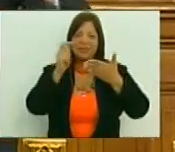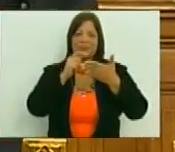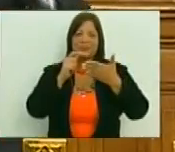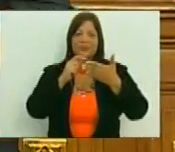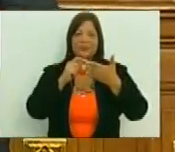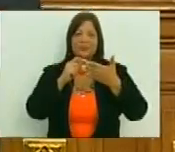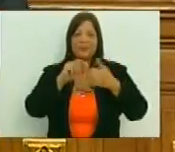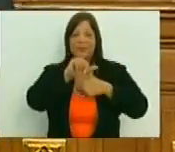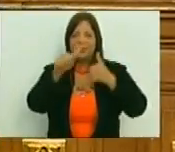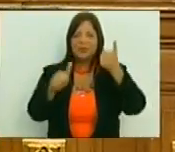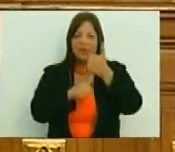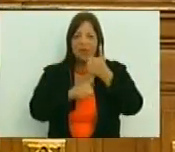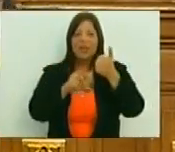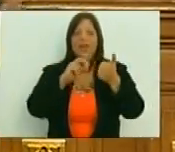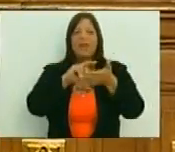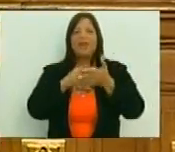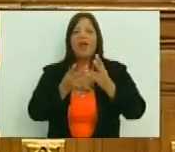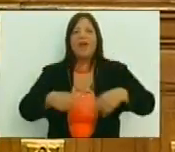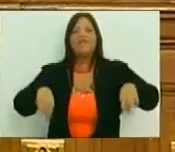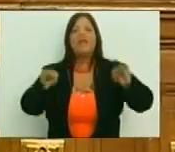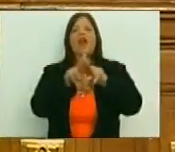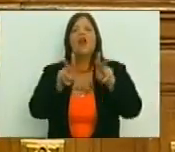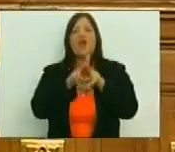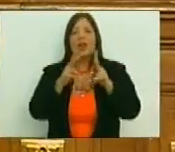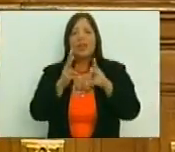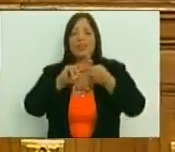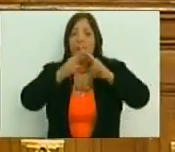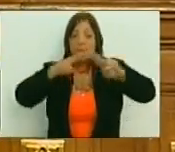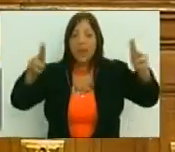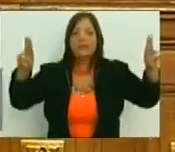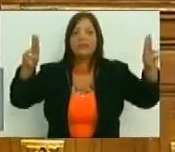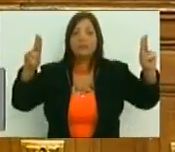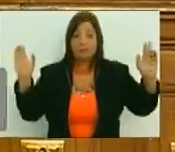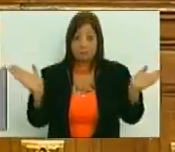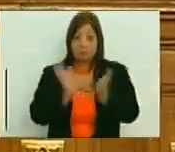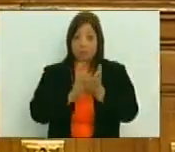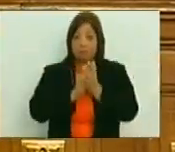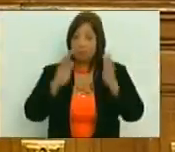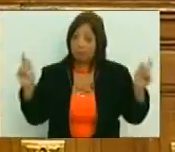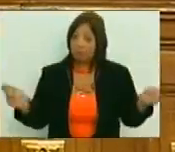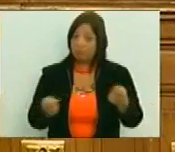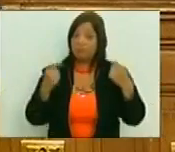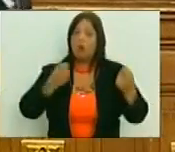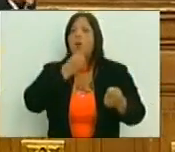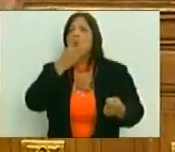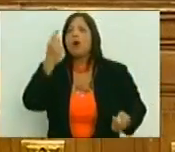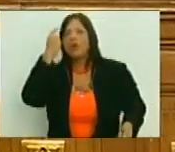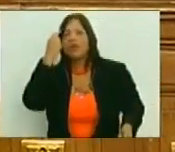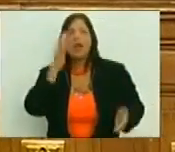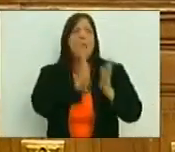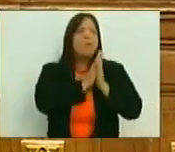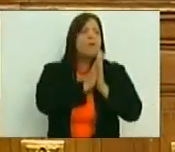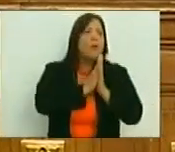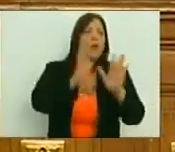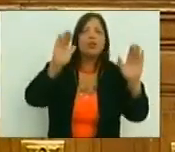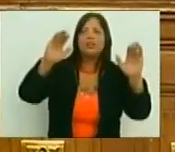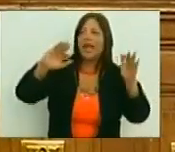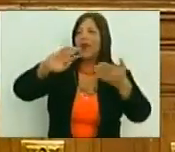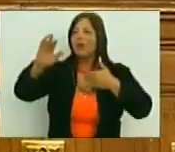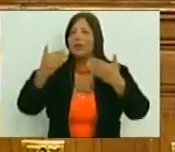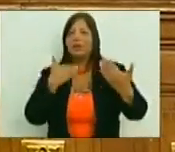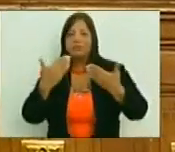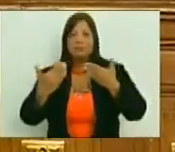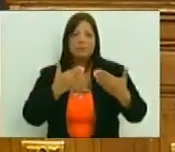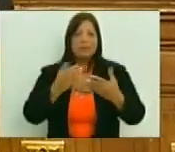al viceministro Mimou Vargas, valores de paz. ¿Por qué no alimentarnos todos los días con un buenos días, con un por favor, con un hasta luego? ¿Hasta